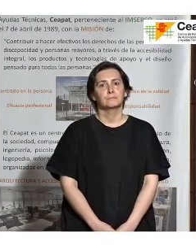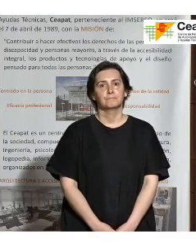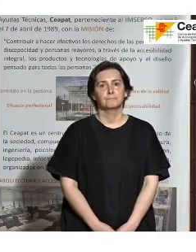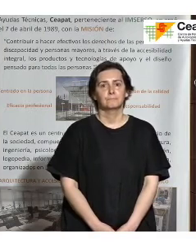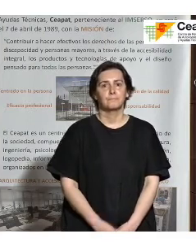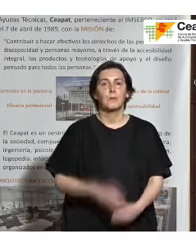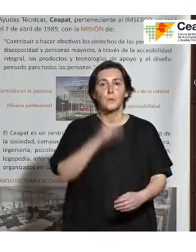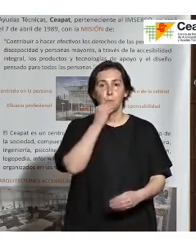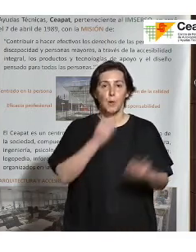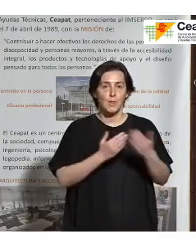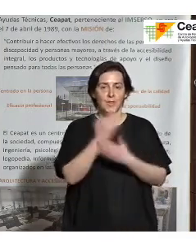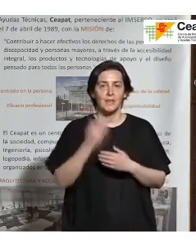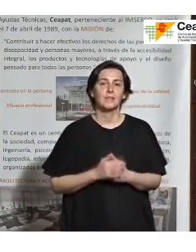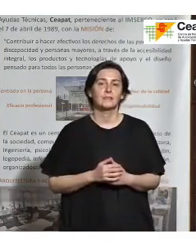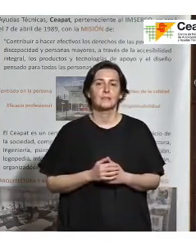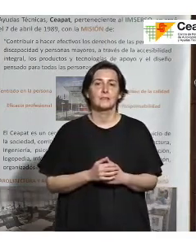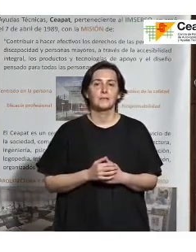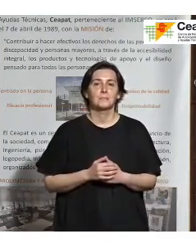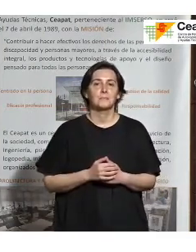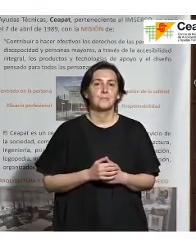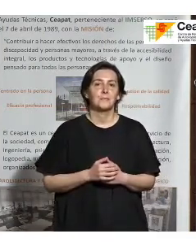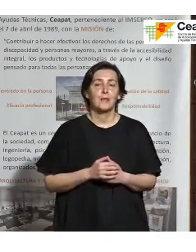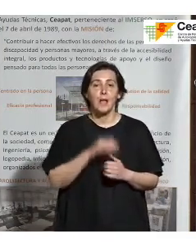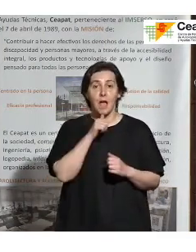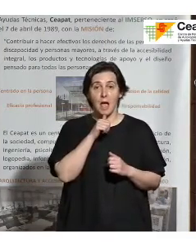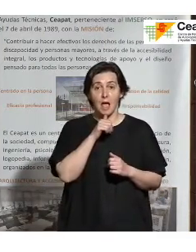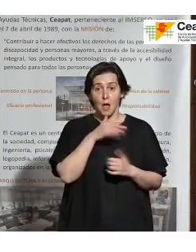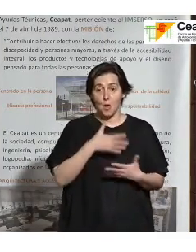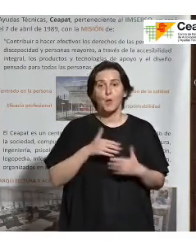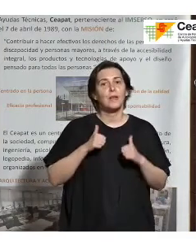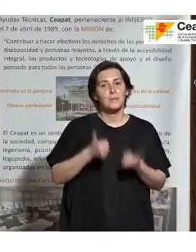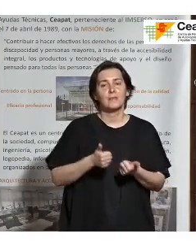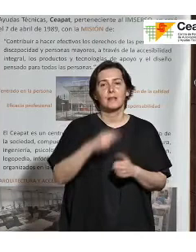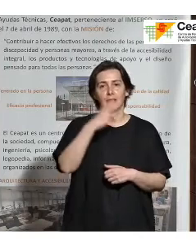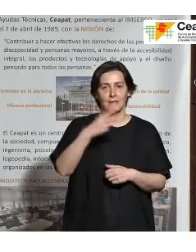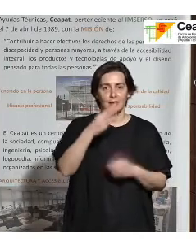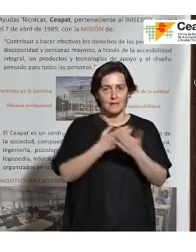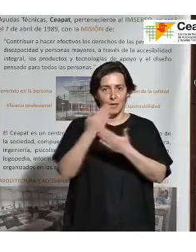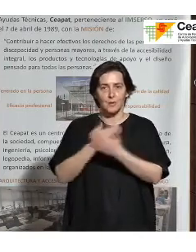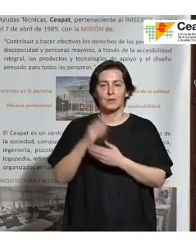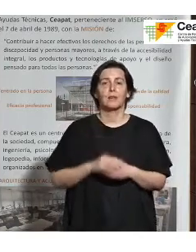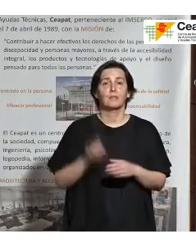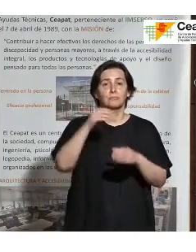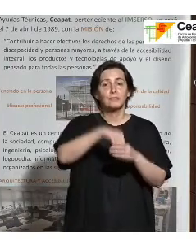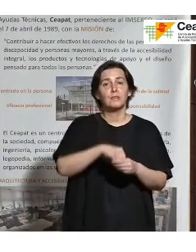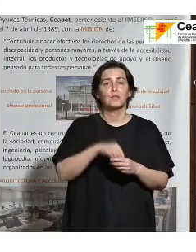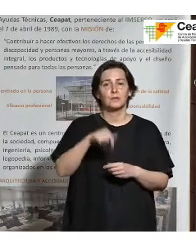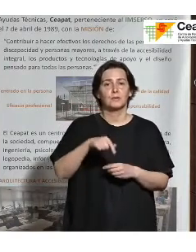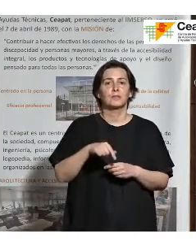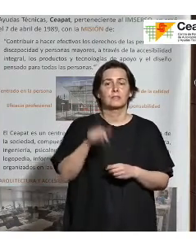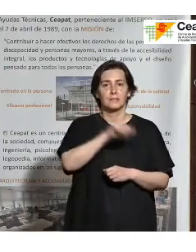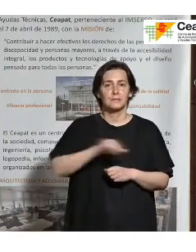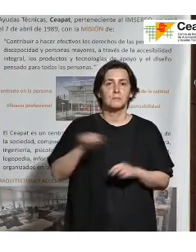Buenos días. Vamos a dar comienzo a la tercera jornada dentro de esta